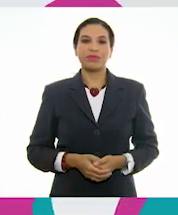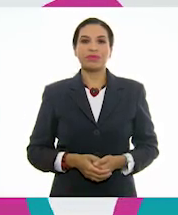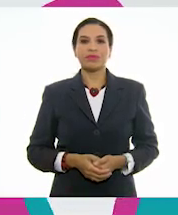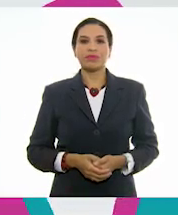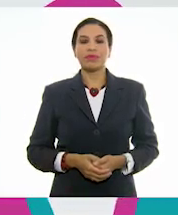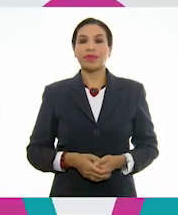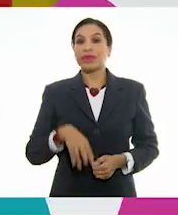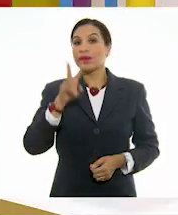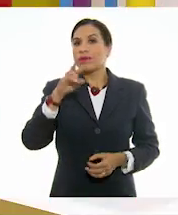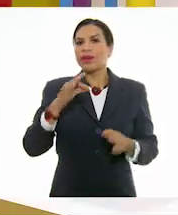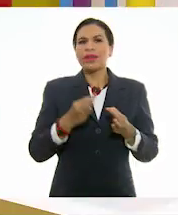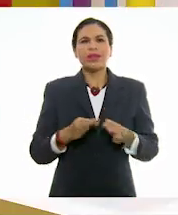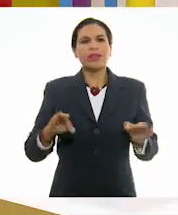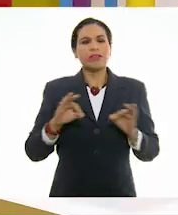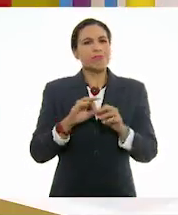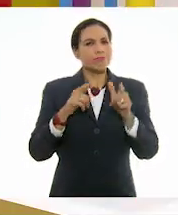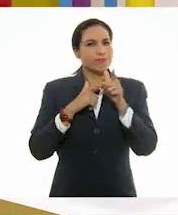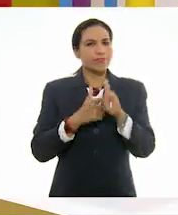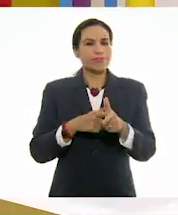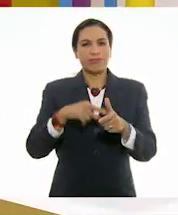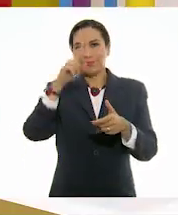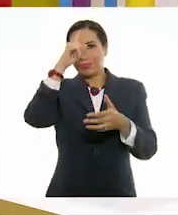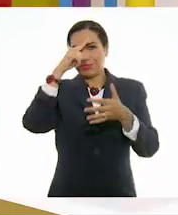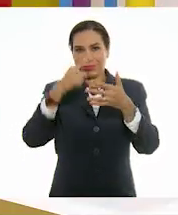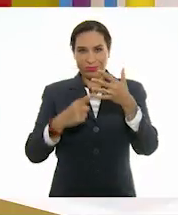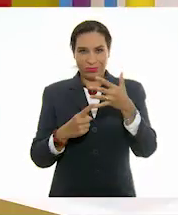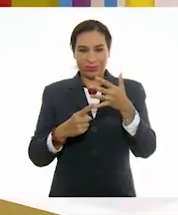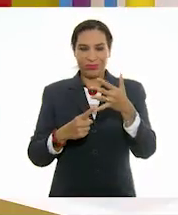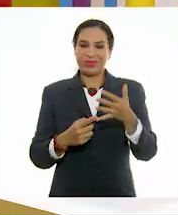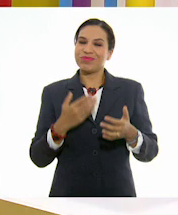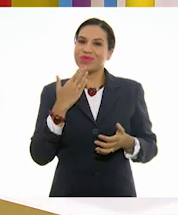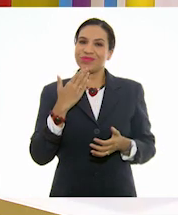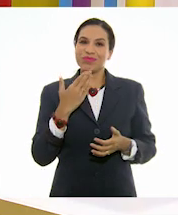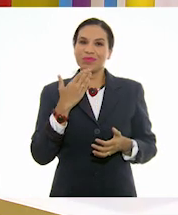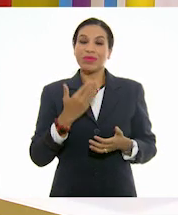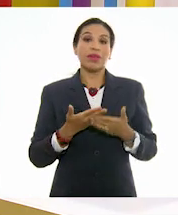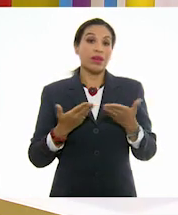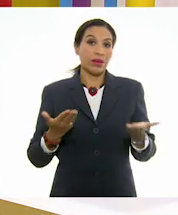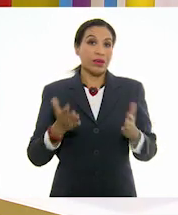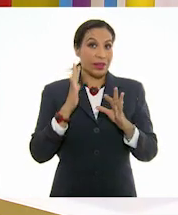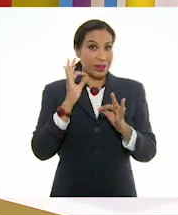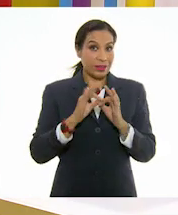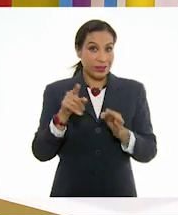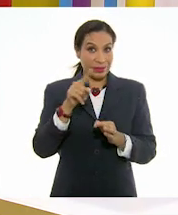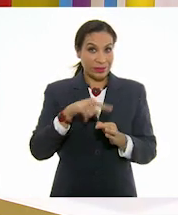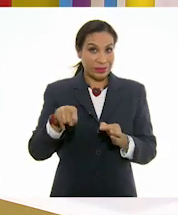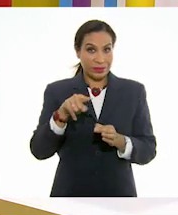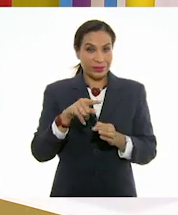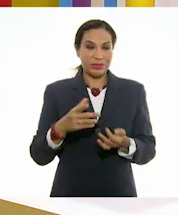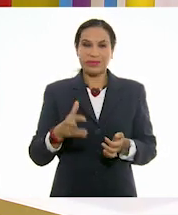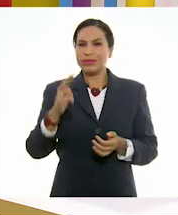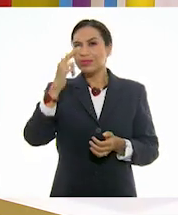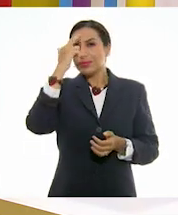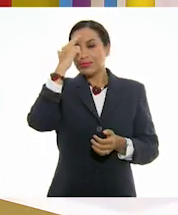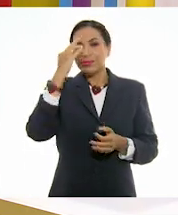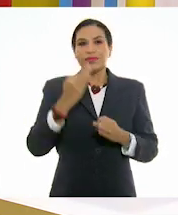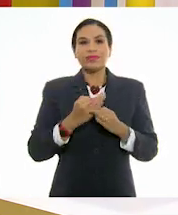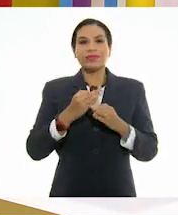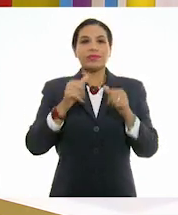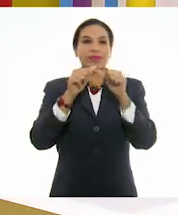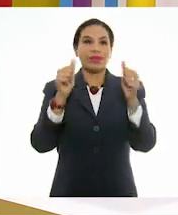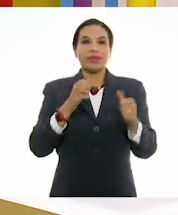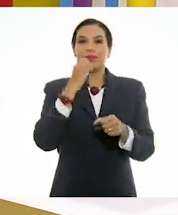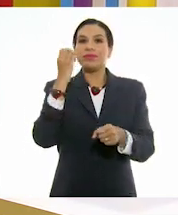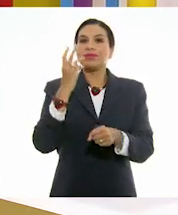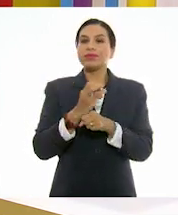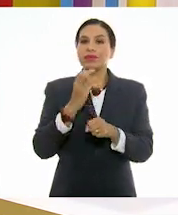¡Qué importante es seguir estas recomendaciones! Muy bien. Bueno, ya están listas y listos. Recuerden que estamos en Artes